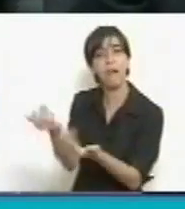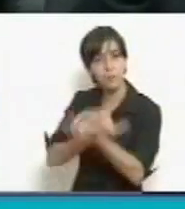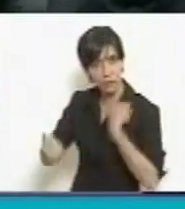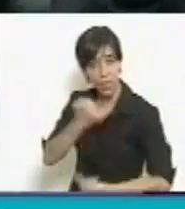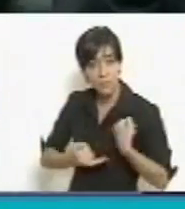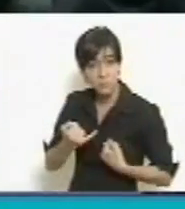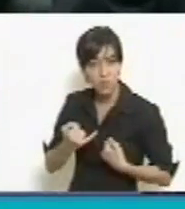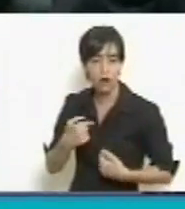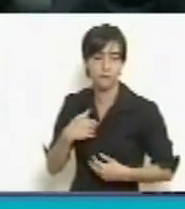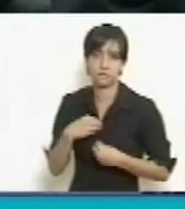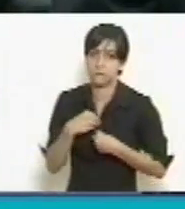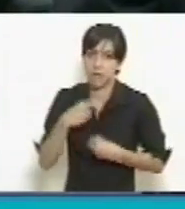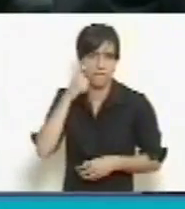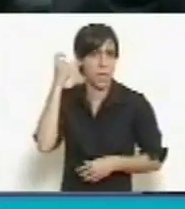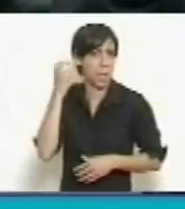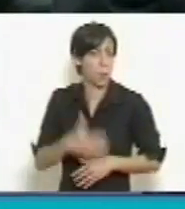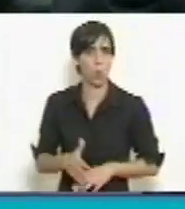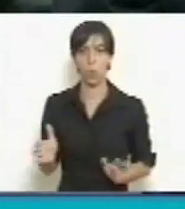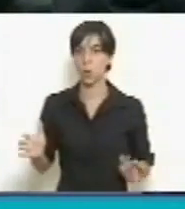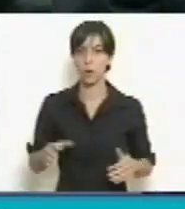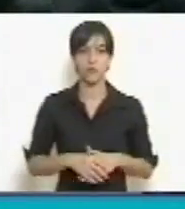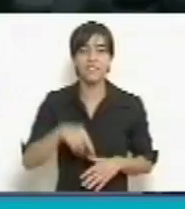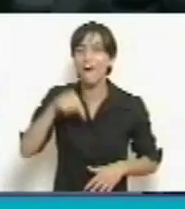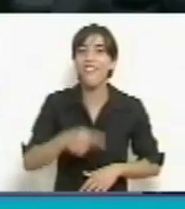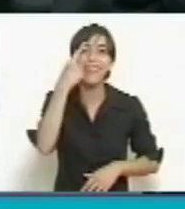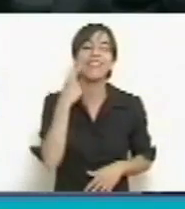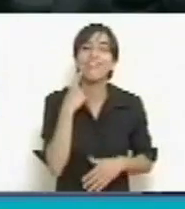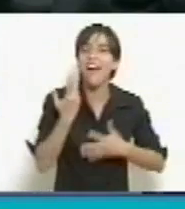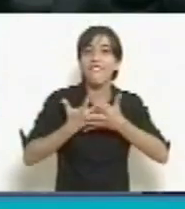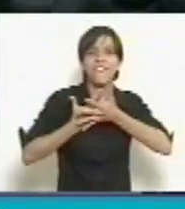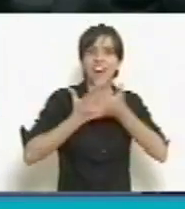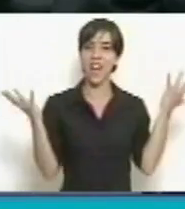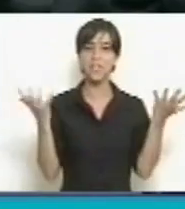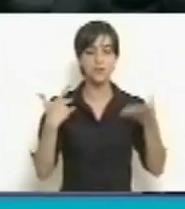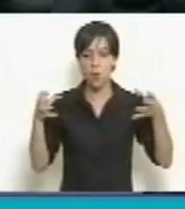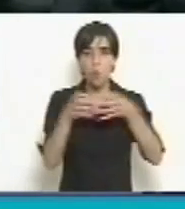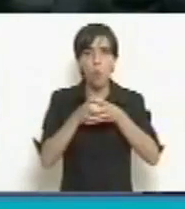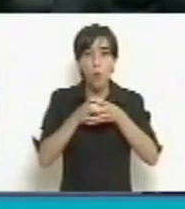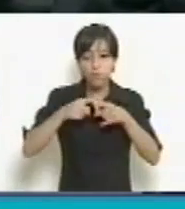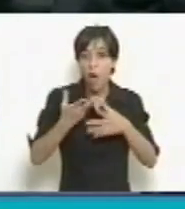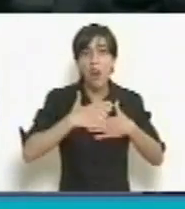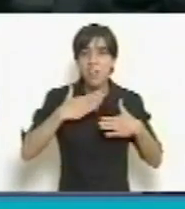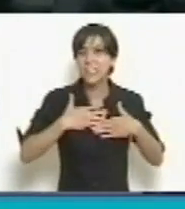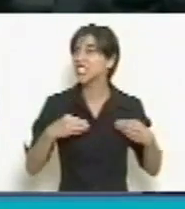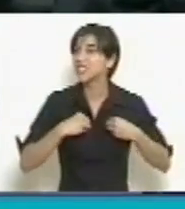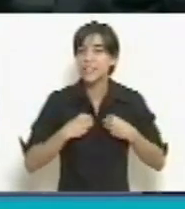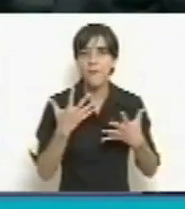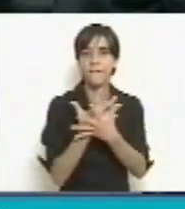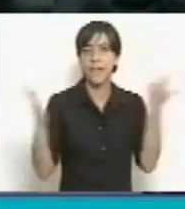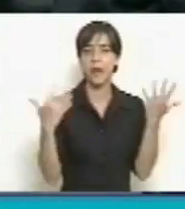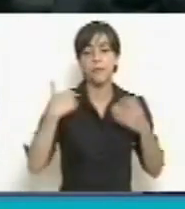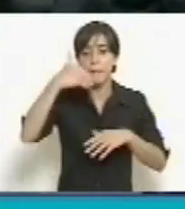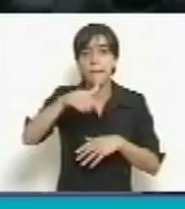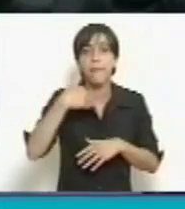un día muy, muy feliz para este bloque, de convertir en ley el